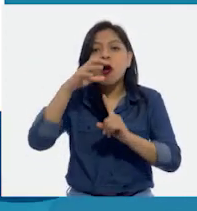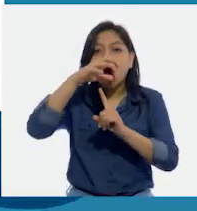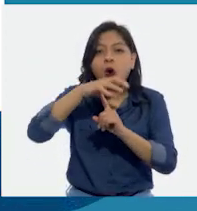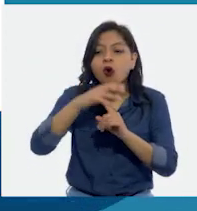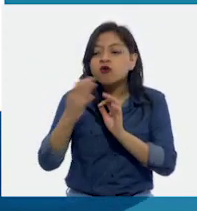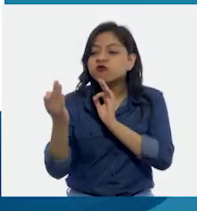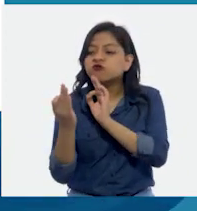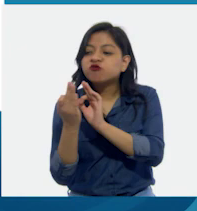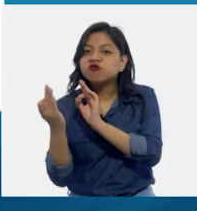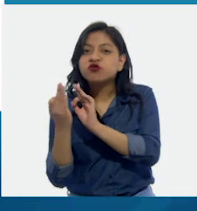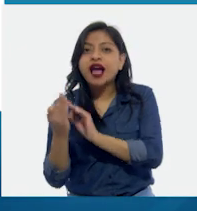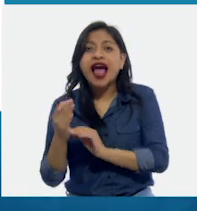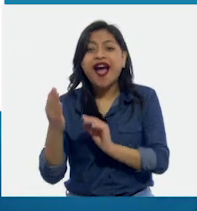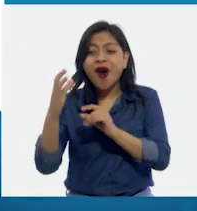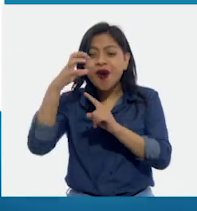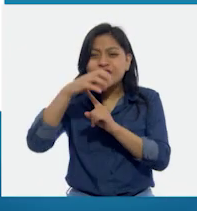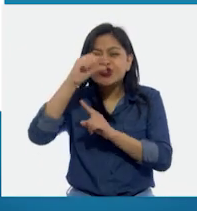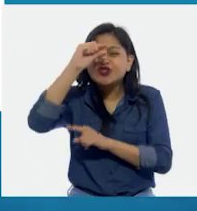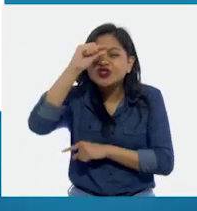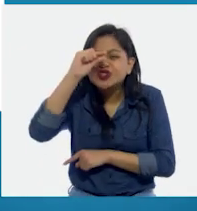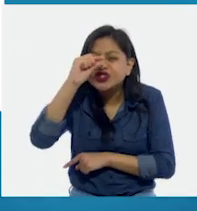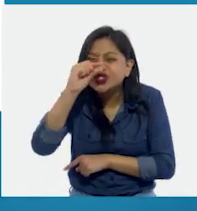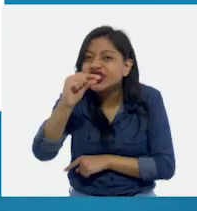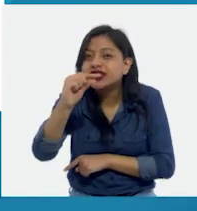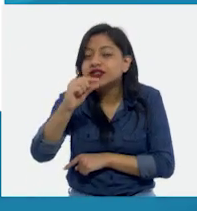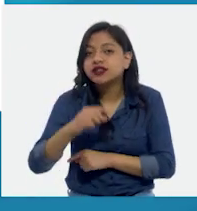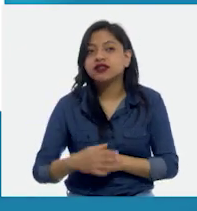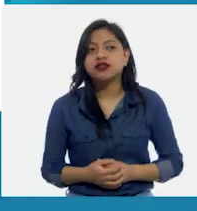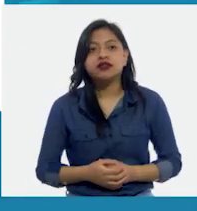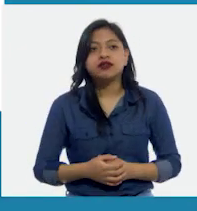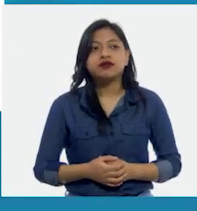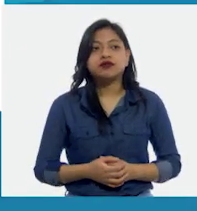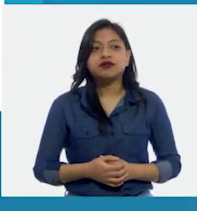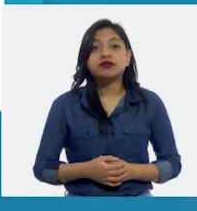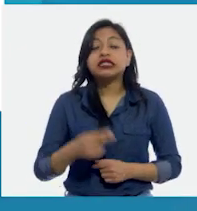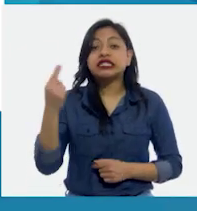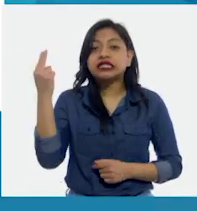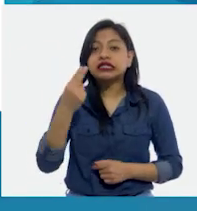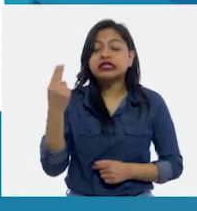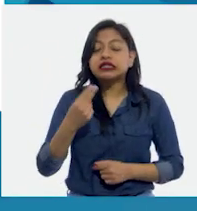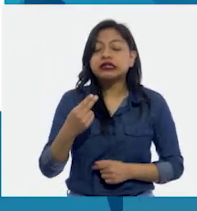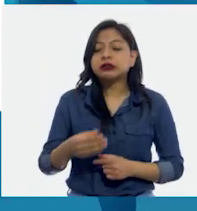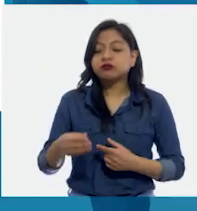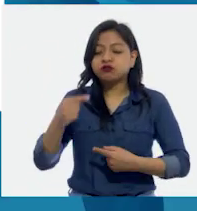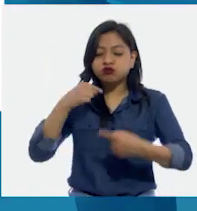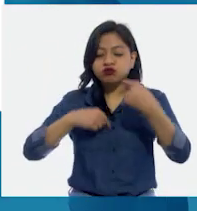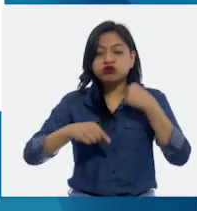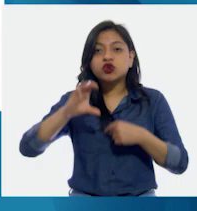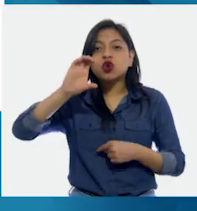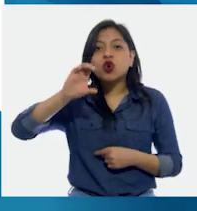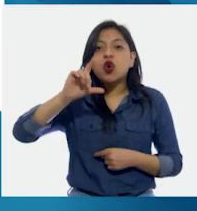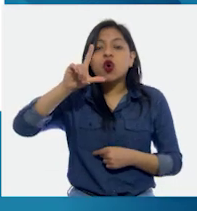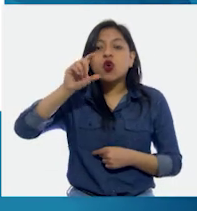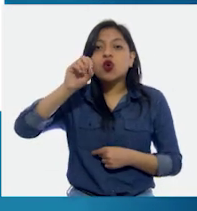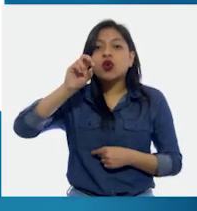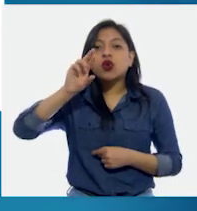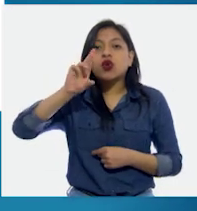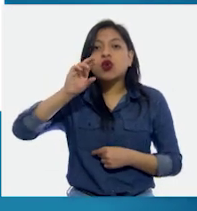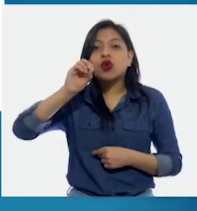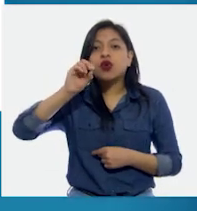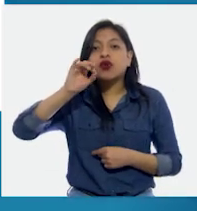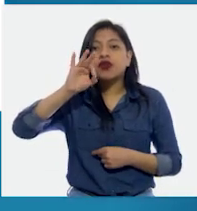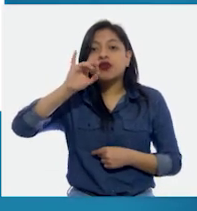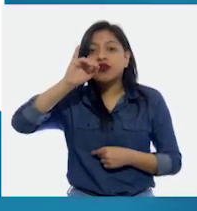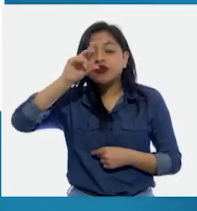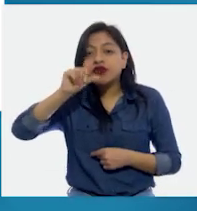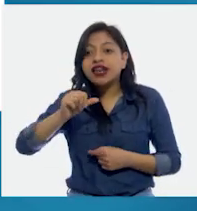todavía más chiquitos que ella. No necesita de la clorofila, que es lo que hacen las plantas verdes. Por